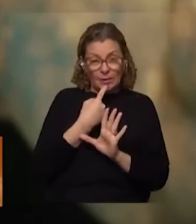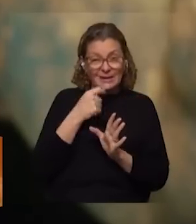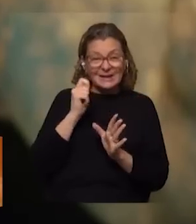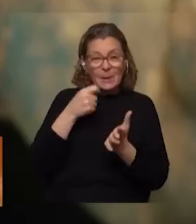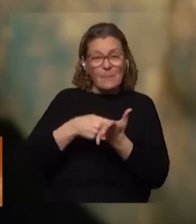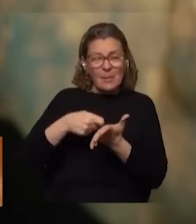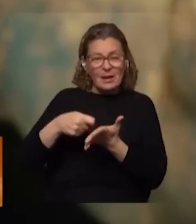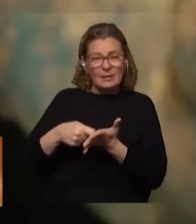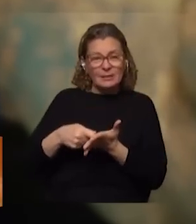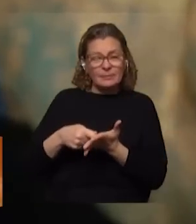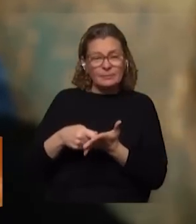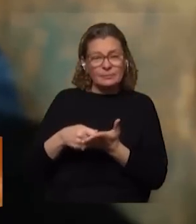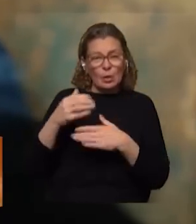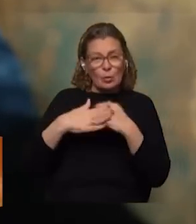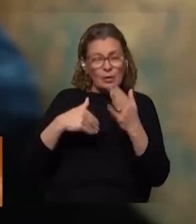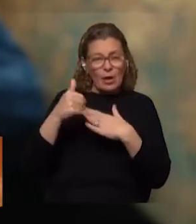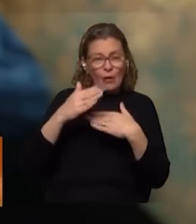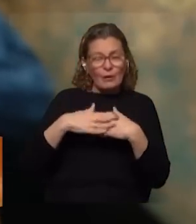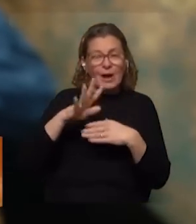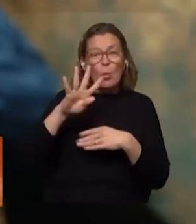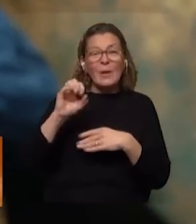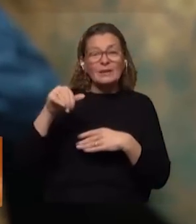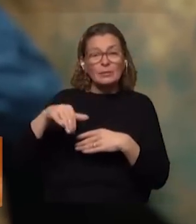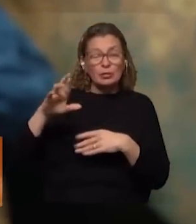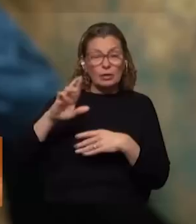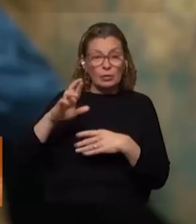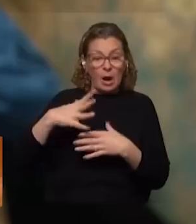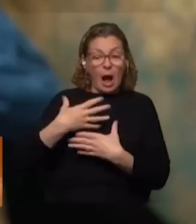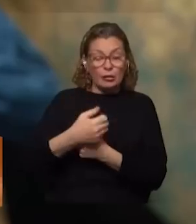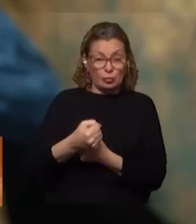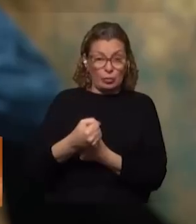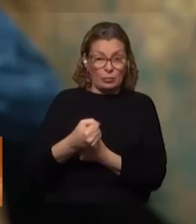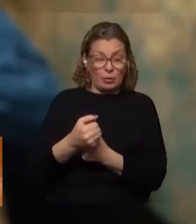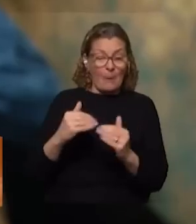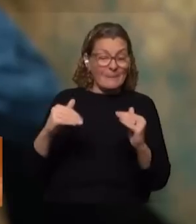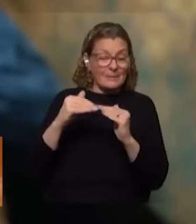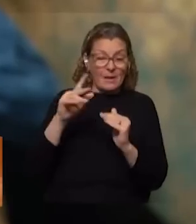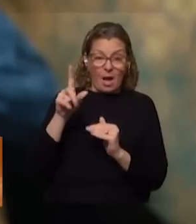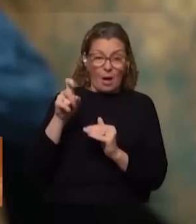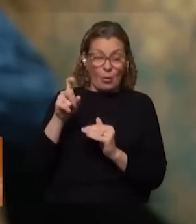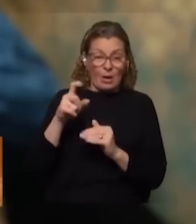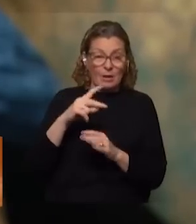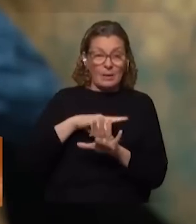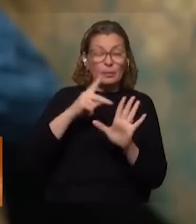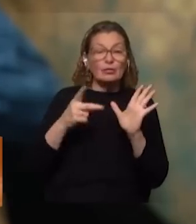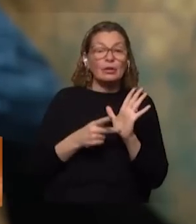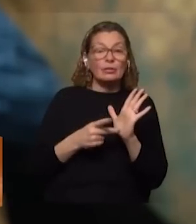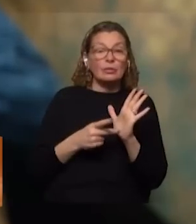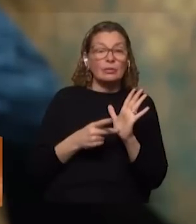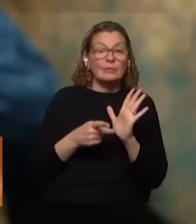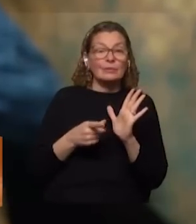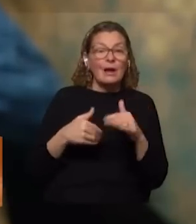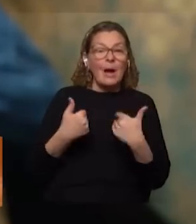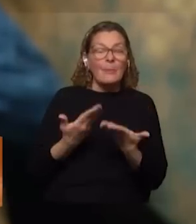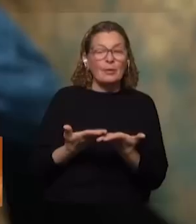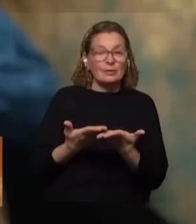las cosas nosotros decimos hay una obra que costaba 40 millones de dólares que aportó la misma cantidad de agua que el proyecto Neptuno por supuesto se lo aporta